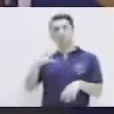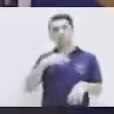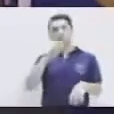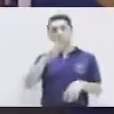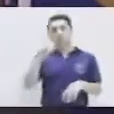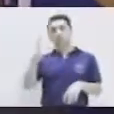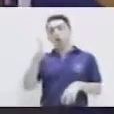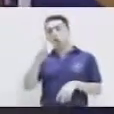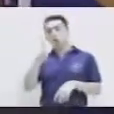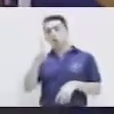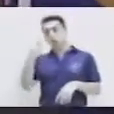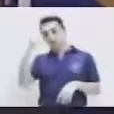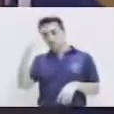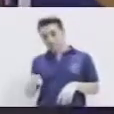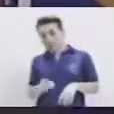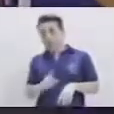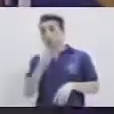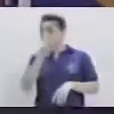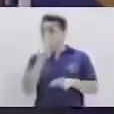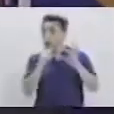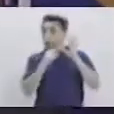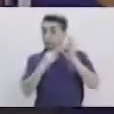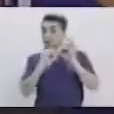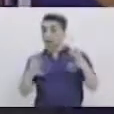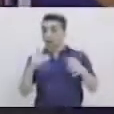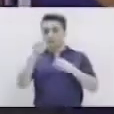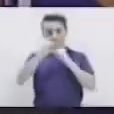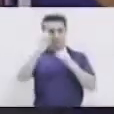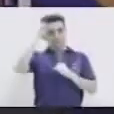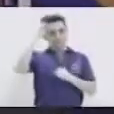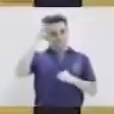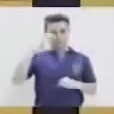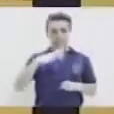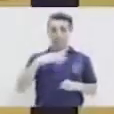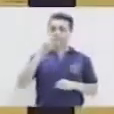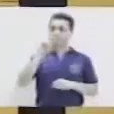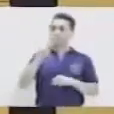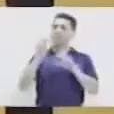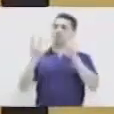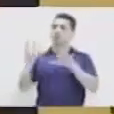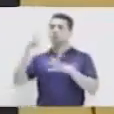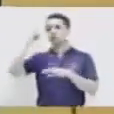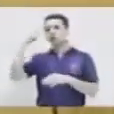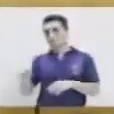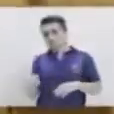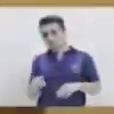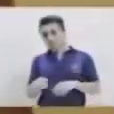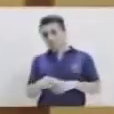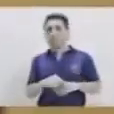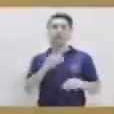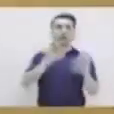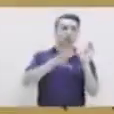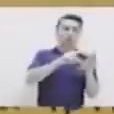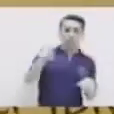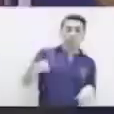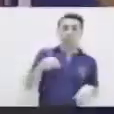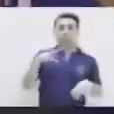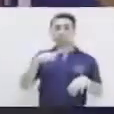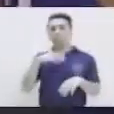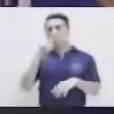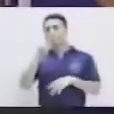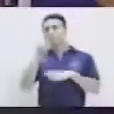hay uno muy especial que es febrero, que tiene 28 días y en algunos años tiene 29.